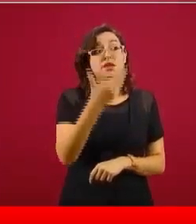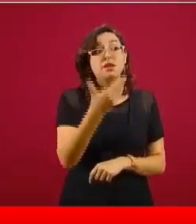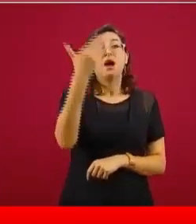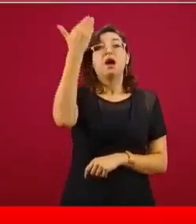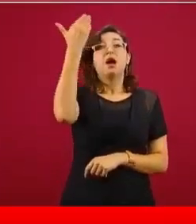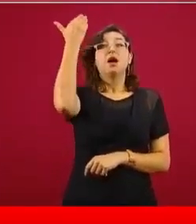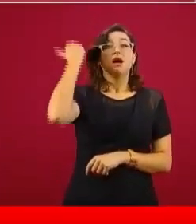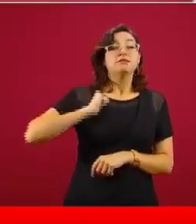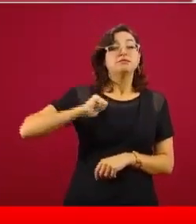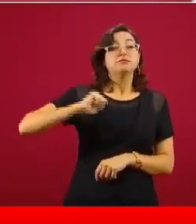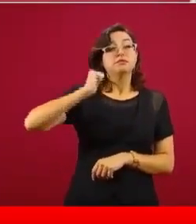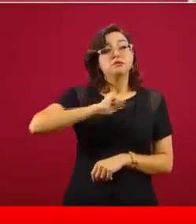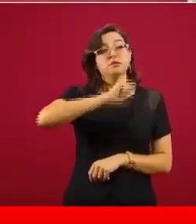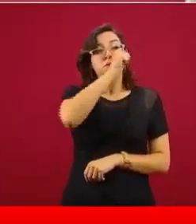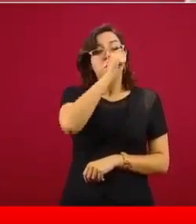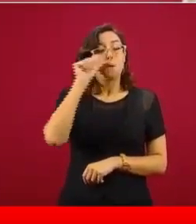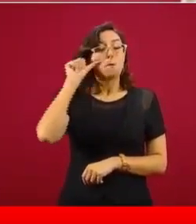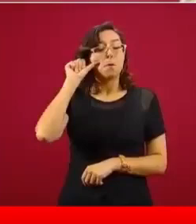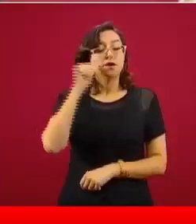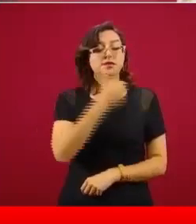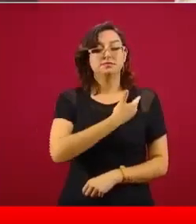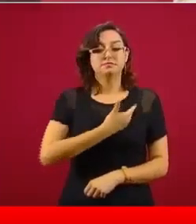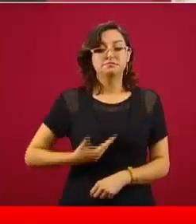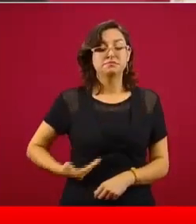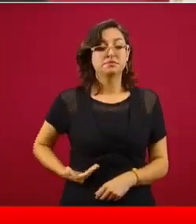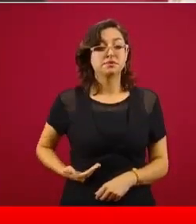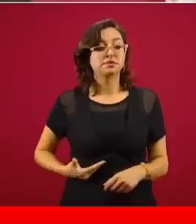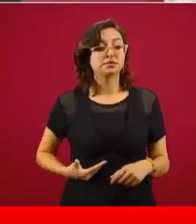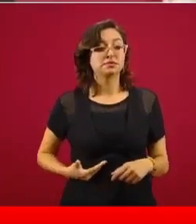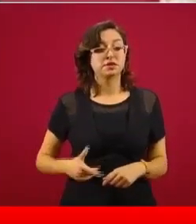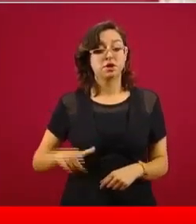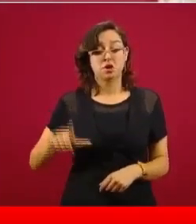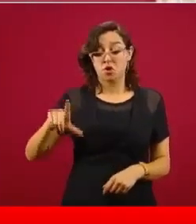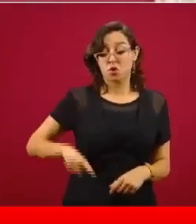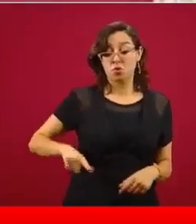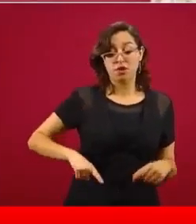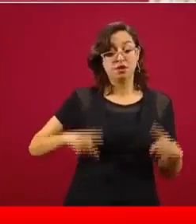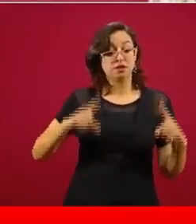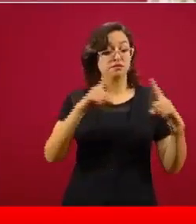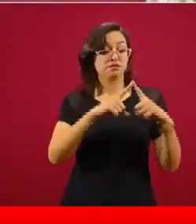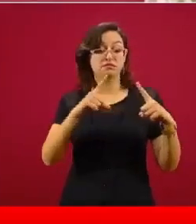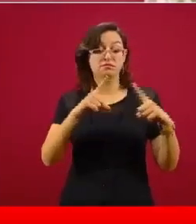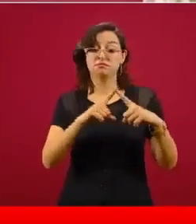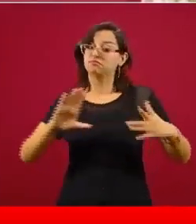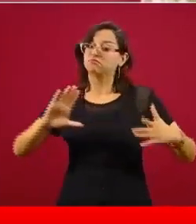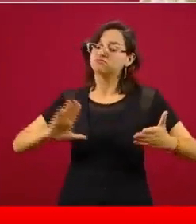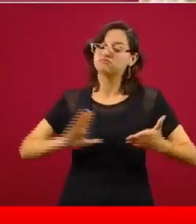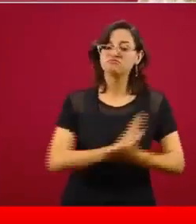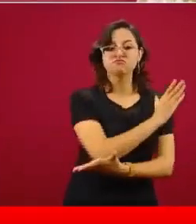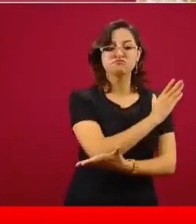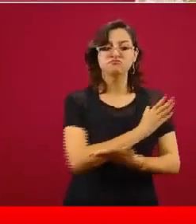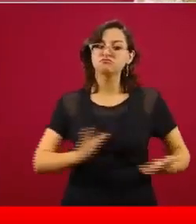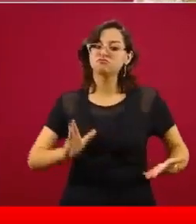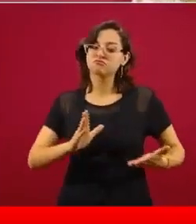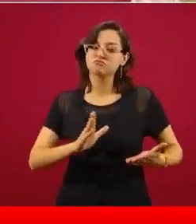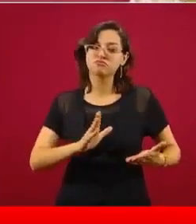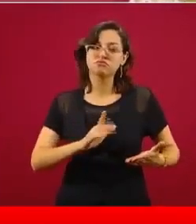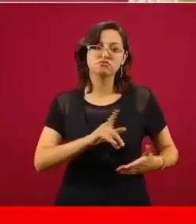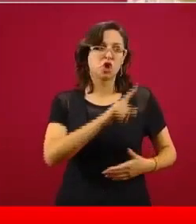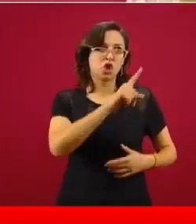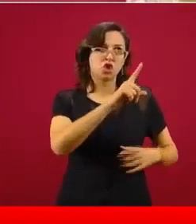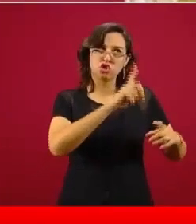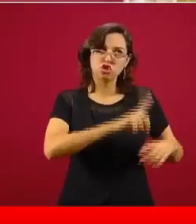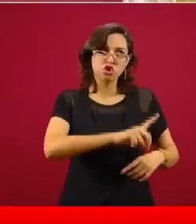al Estado de la Iglesia, porque a Dios lo que es de Dios y al César lo que es del César.